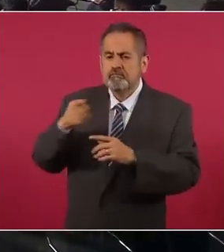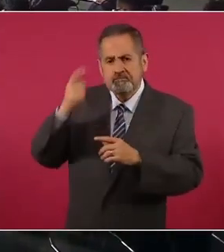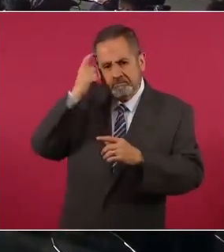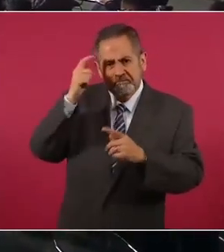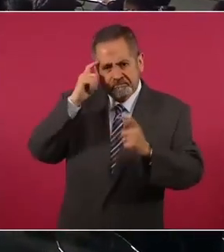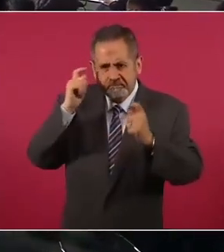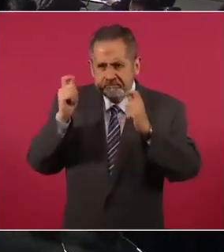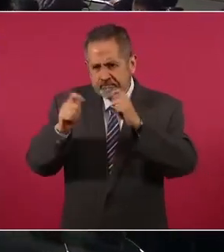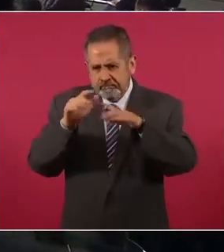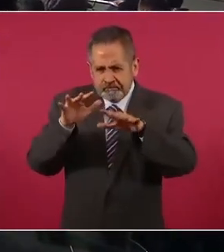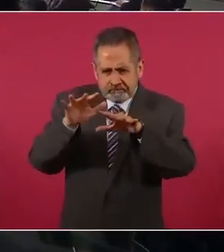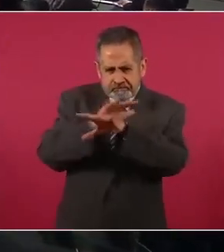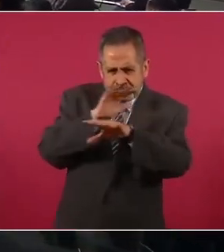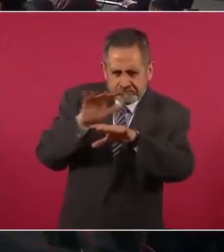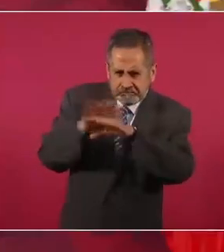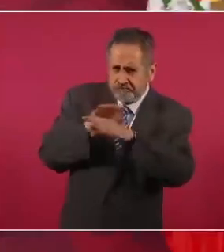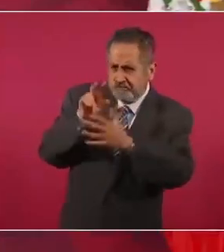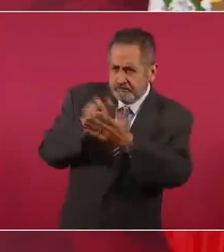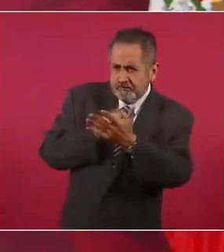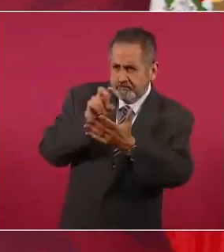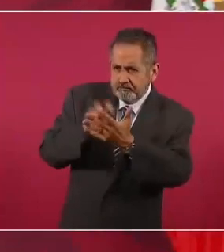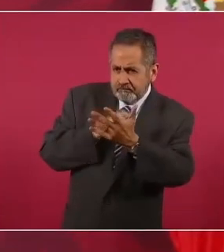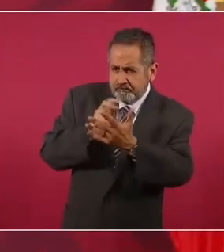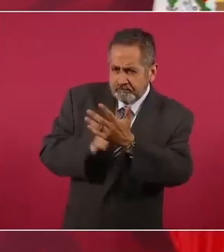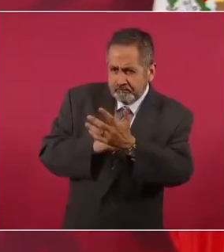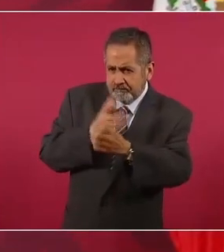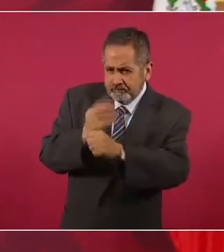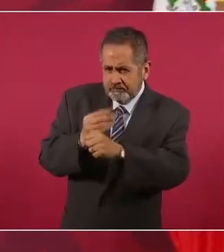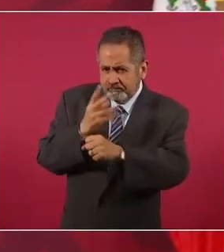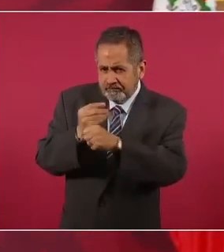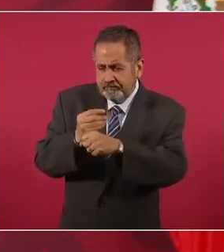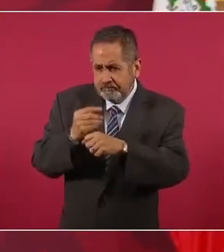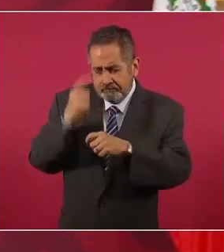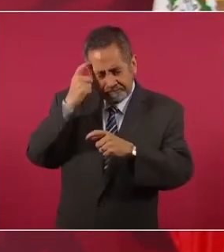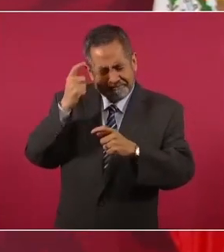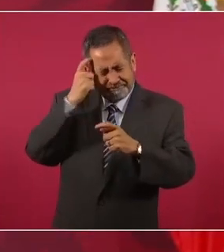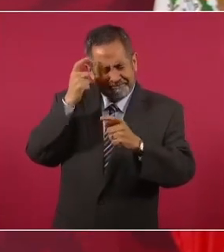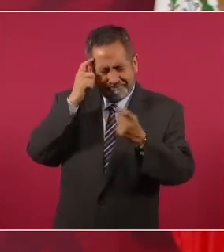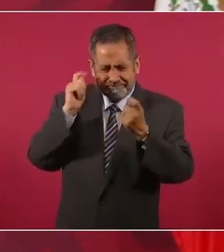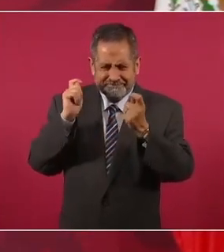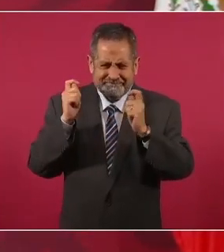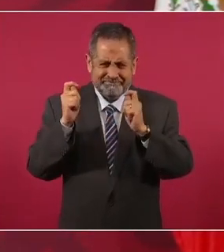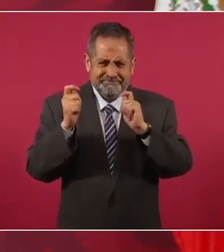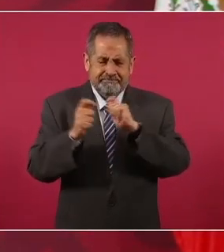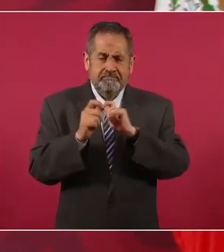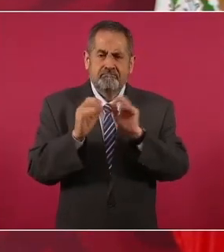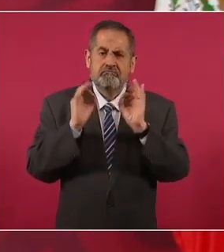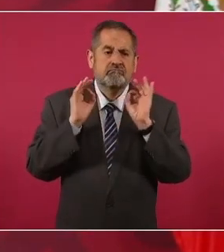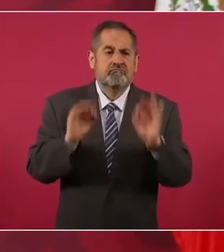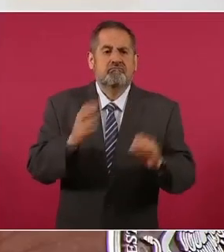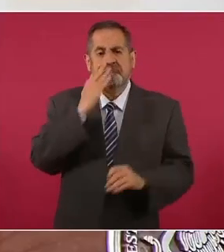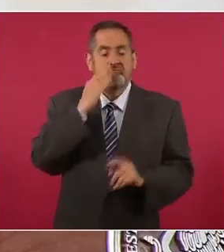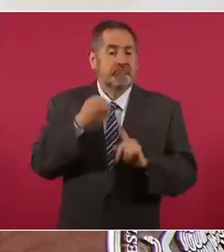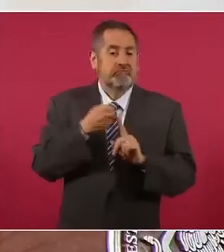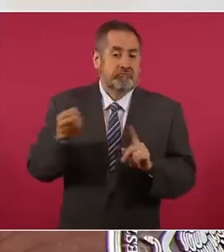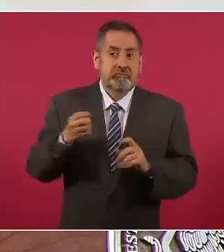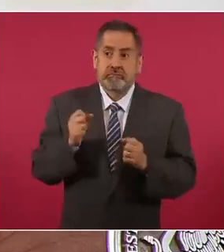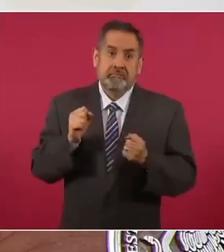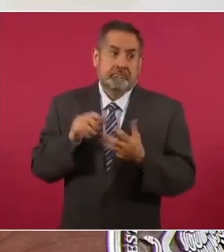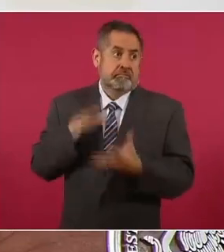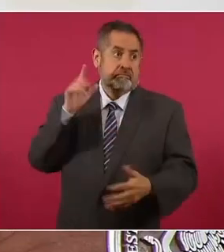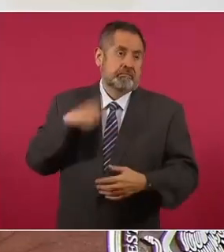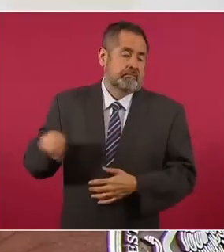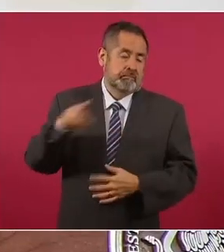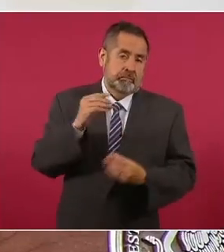es cambiar la mentalidad de muchos,